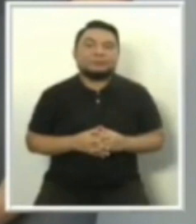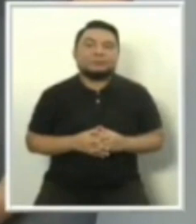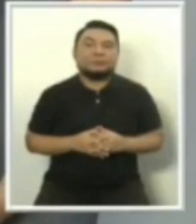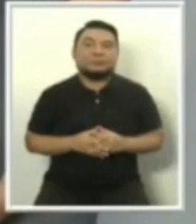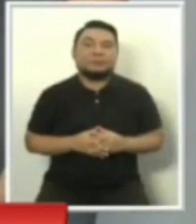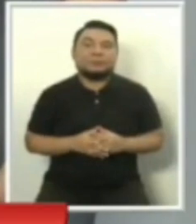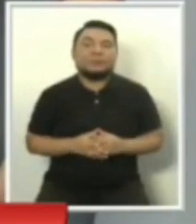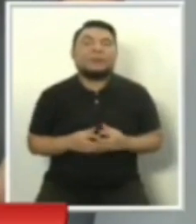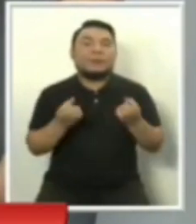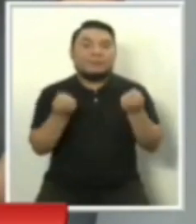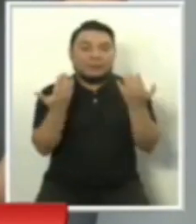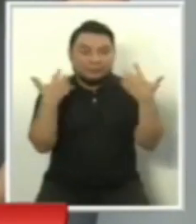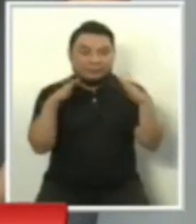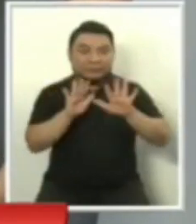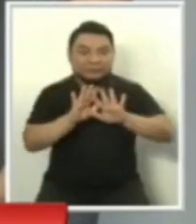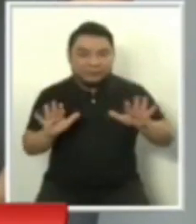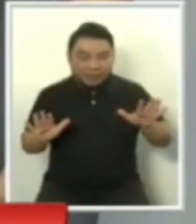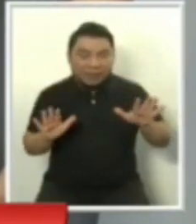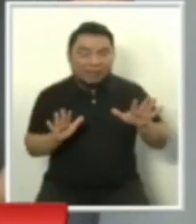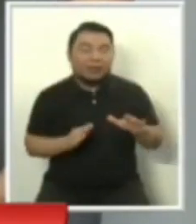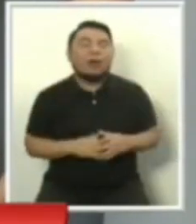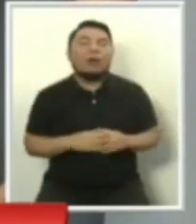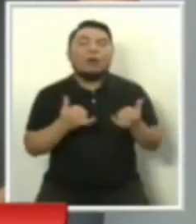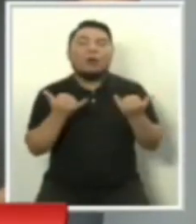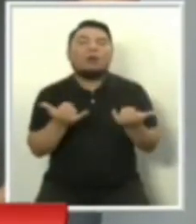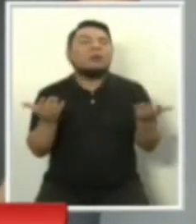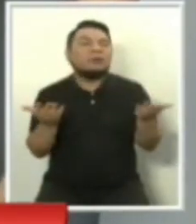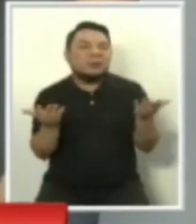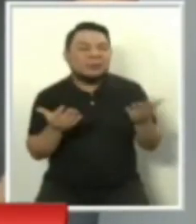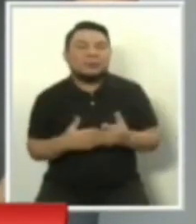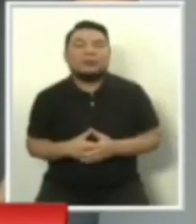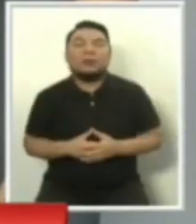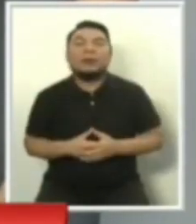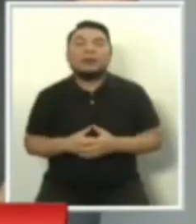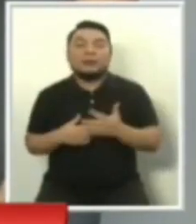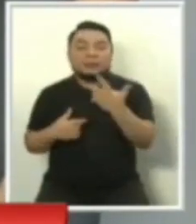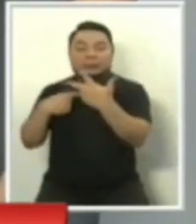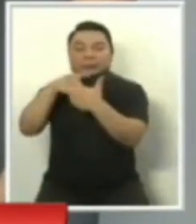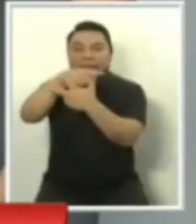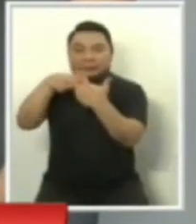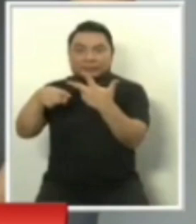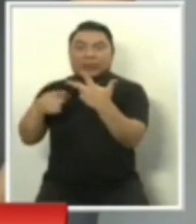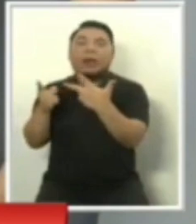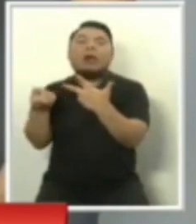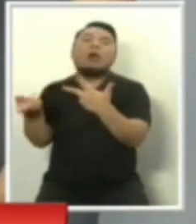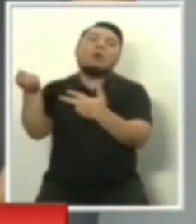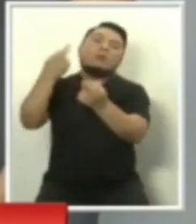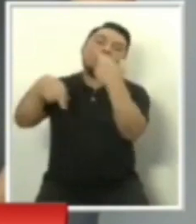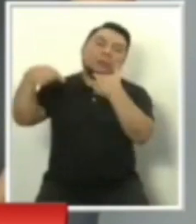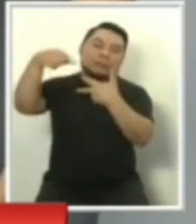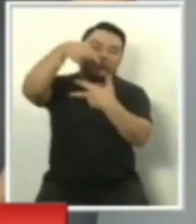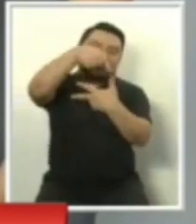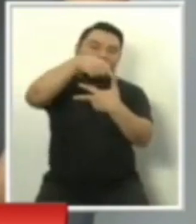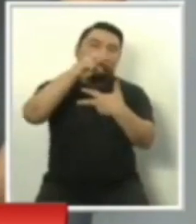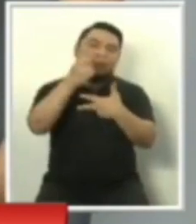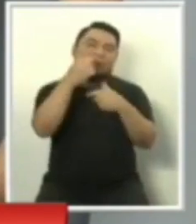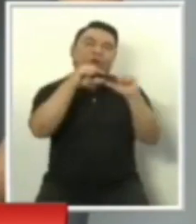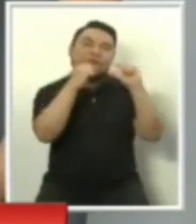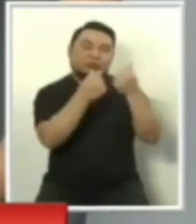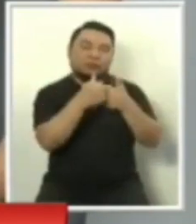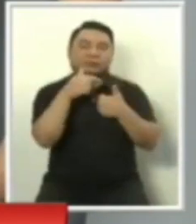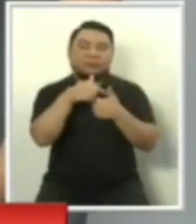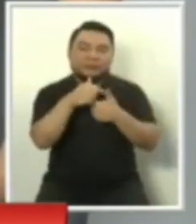Muy bien, entonces, vamos ahora con el primer grupo de seis, ¿verdad? Los